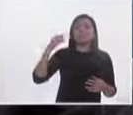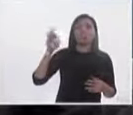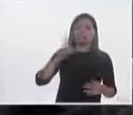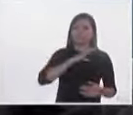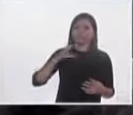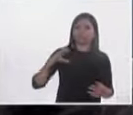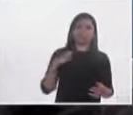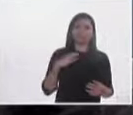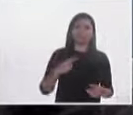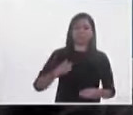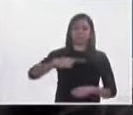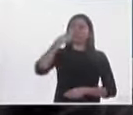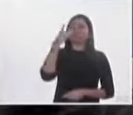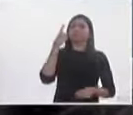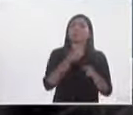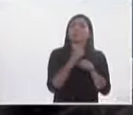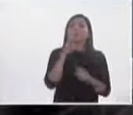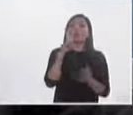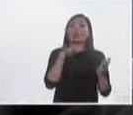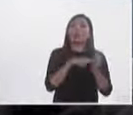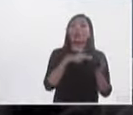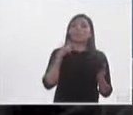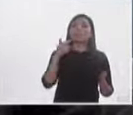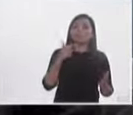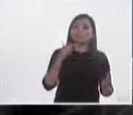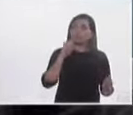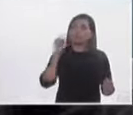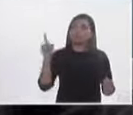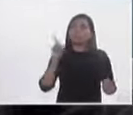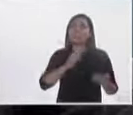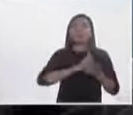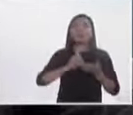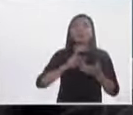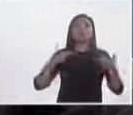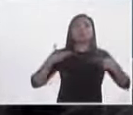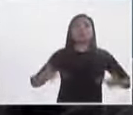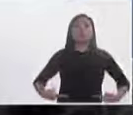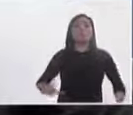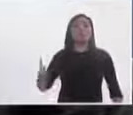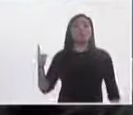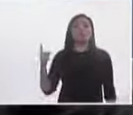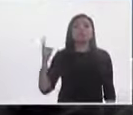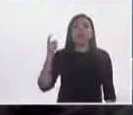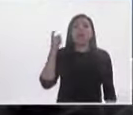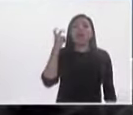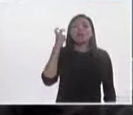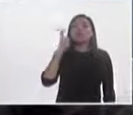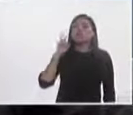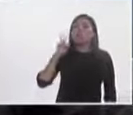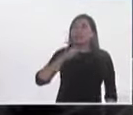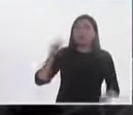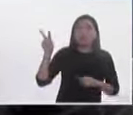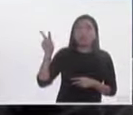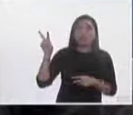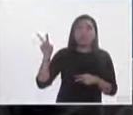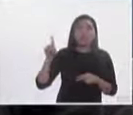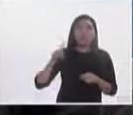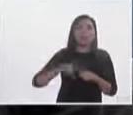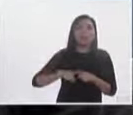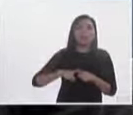independiente en el 2012 que llegó hasta la Comisión Interamericana de Derechos Humanos es decir ahí se abre una puerta para muchos de los